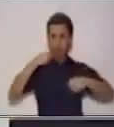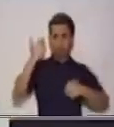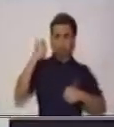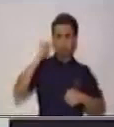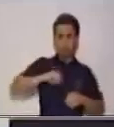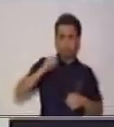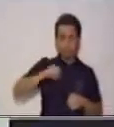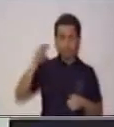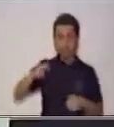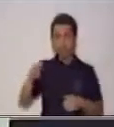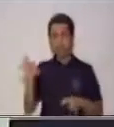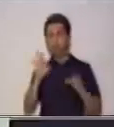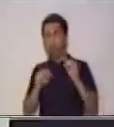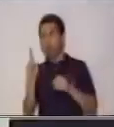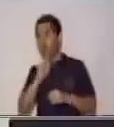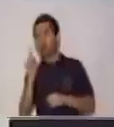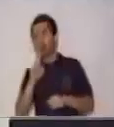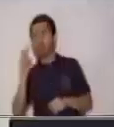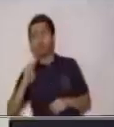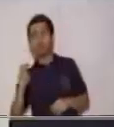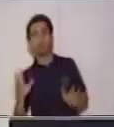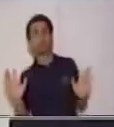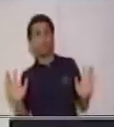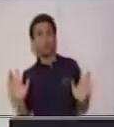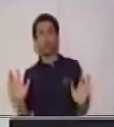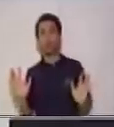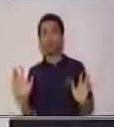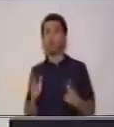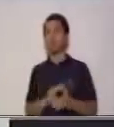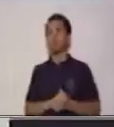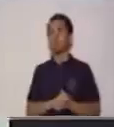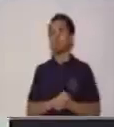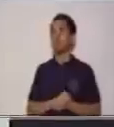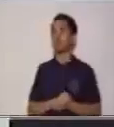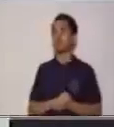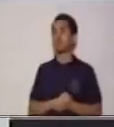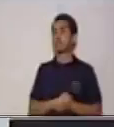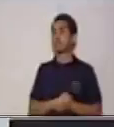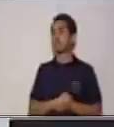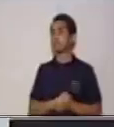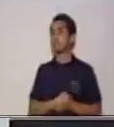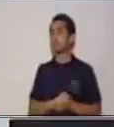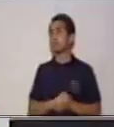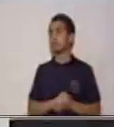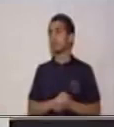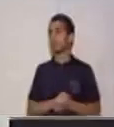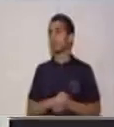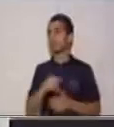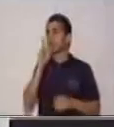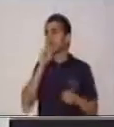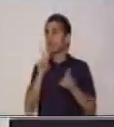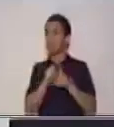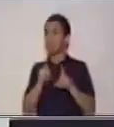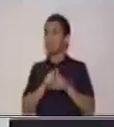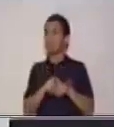adquirirlo solamente si es necesario. La otra cara de la publicidad esconde varios puntos que vamos a mencionar.